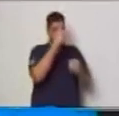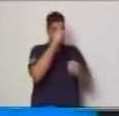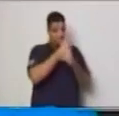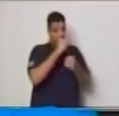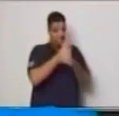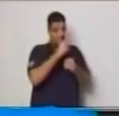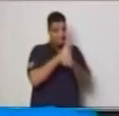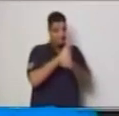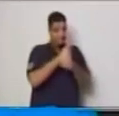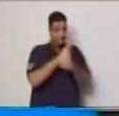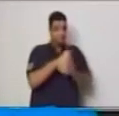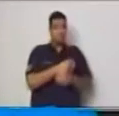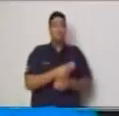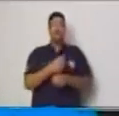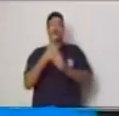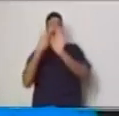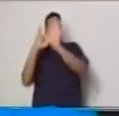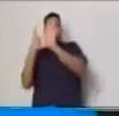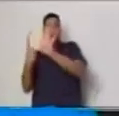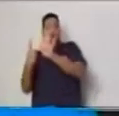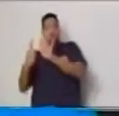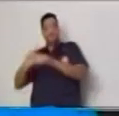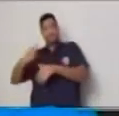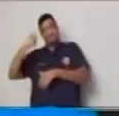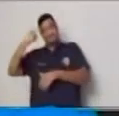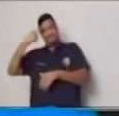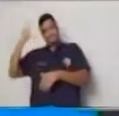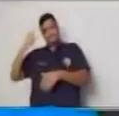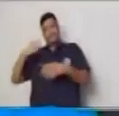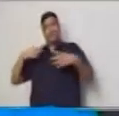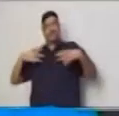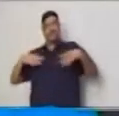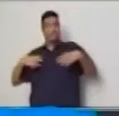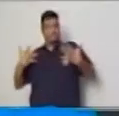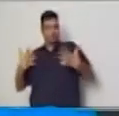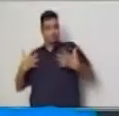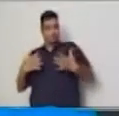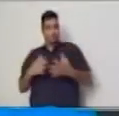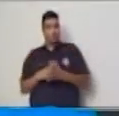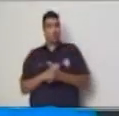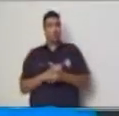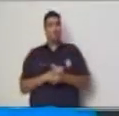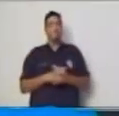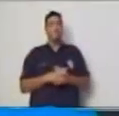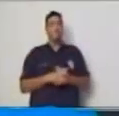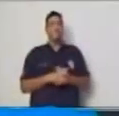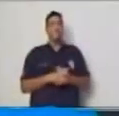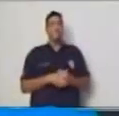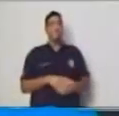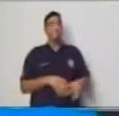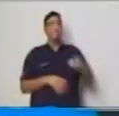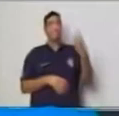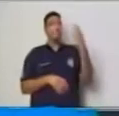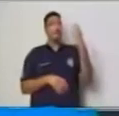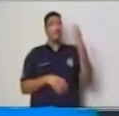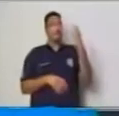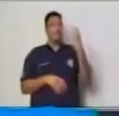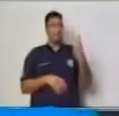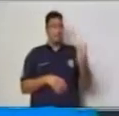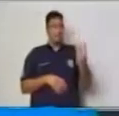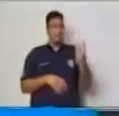y para tres le corresponde